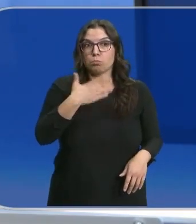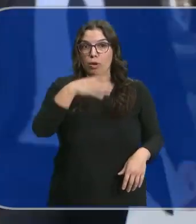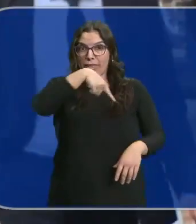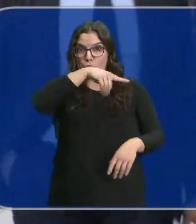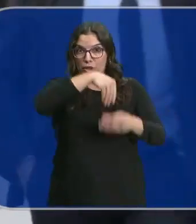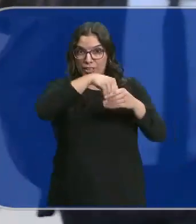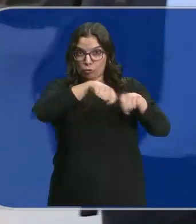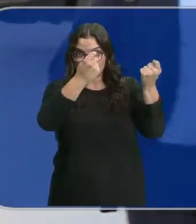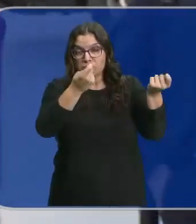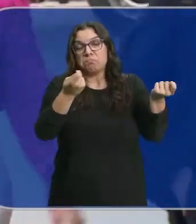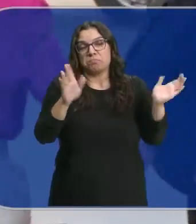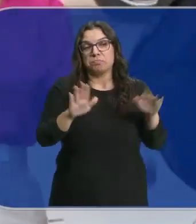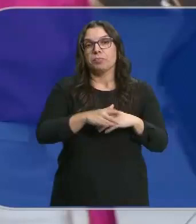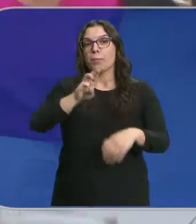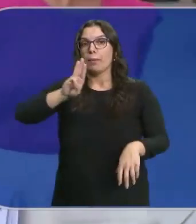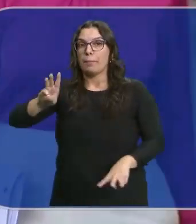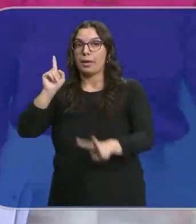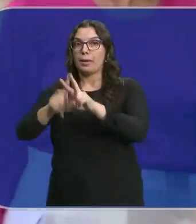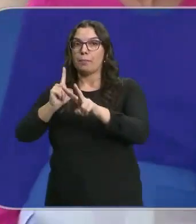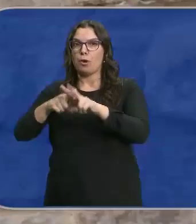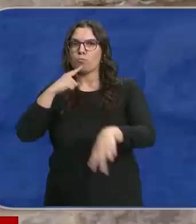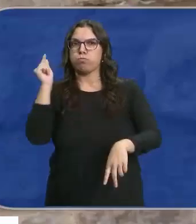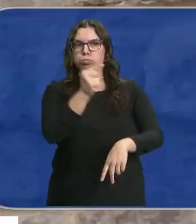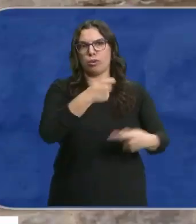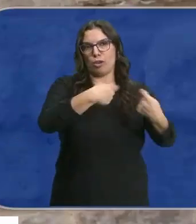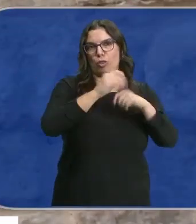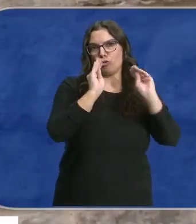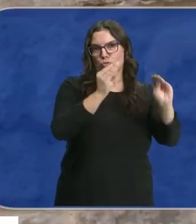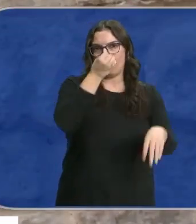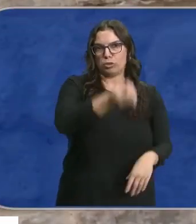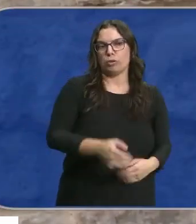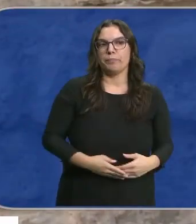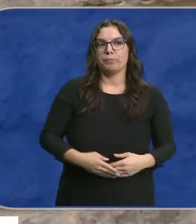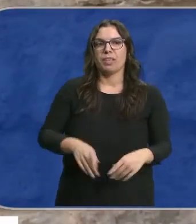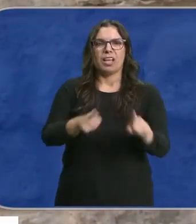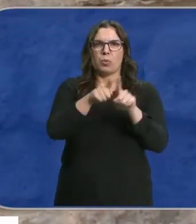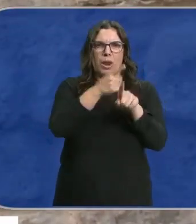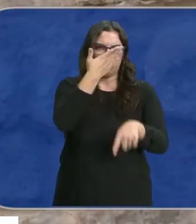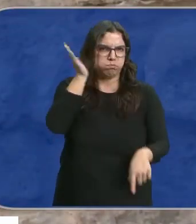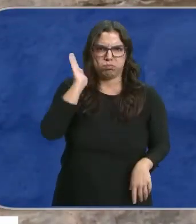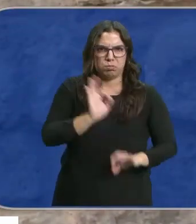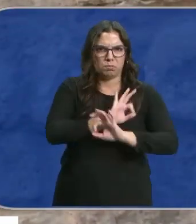saltar por los aires. PP y Vox cargan contra las negociaciones del PSOE. Lo que hay es mucho cinismo,